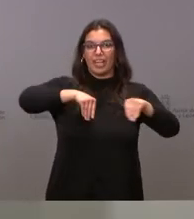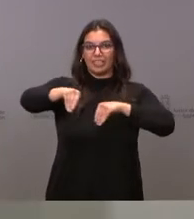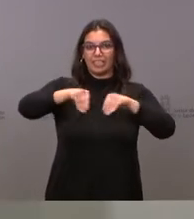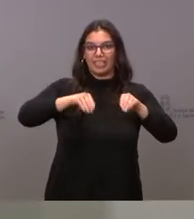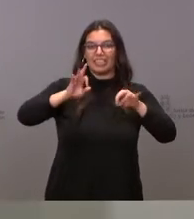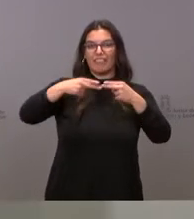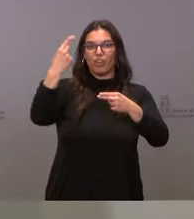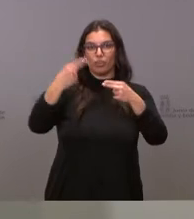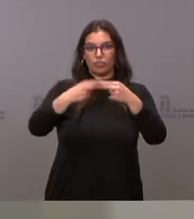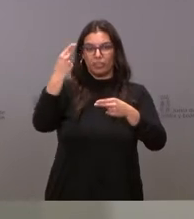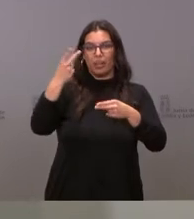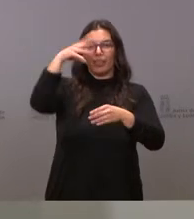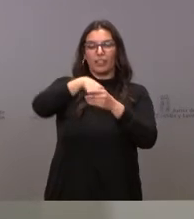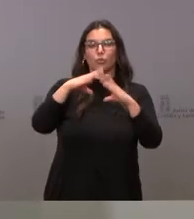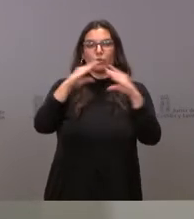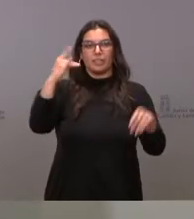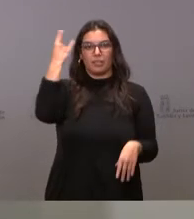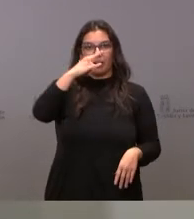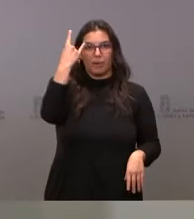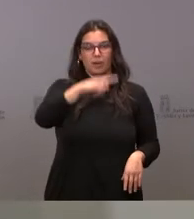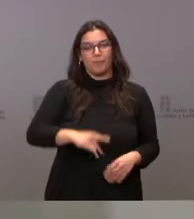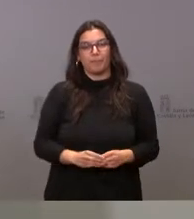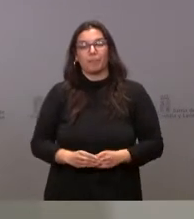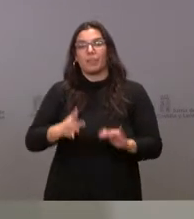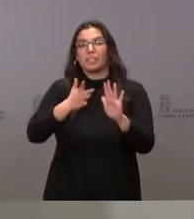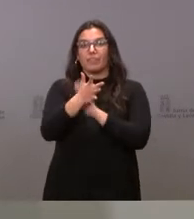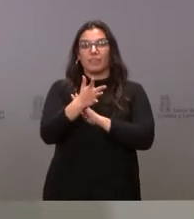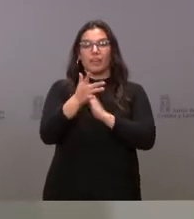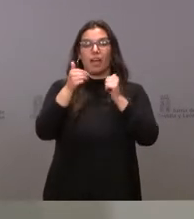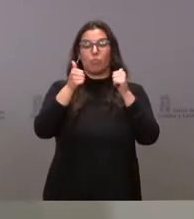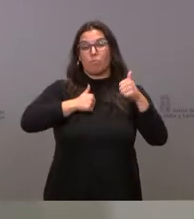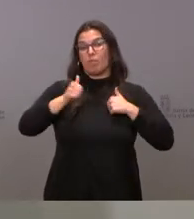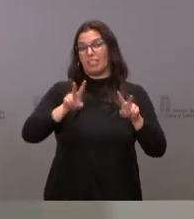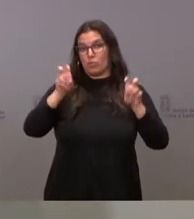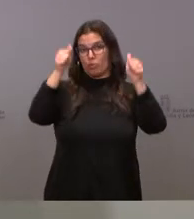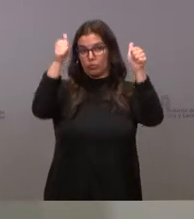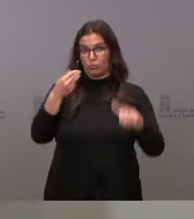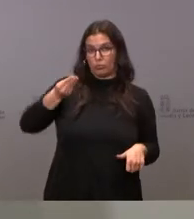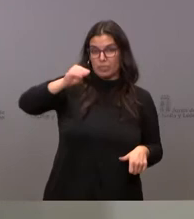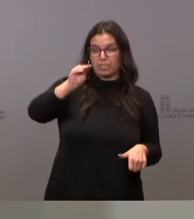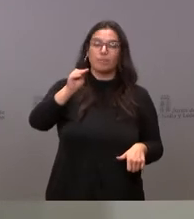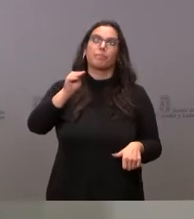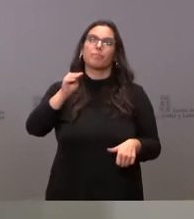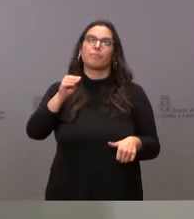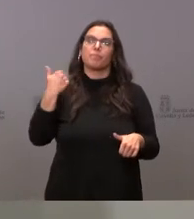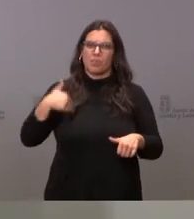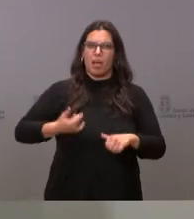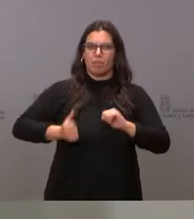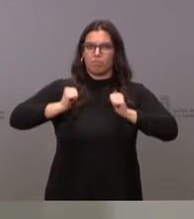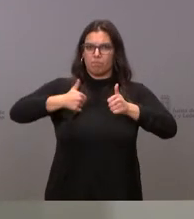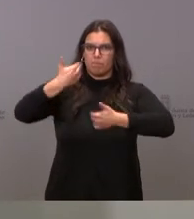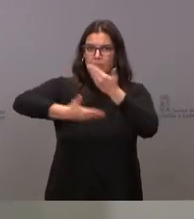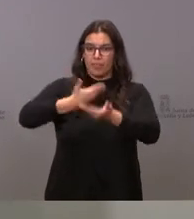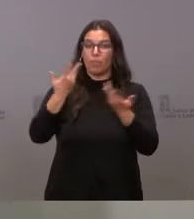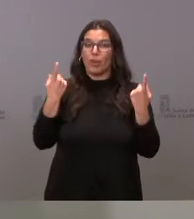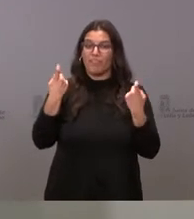fronteras de la Universidad de Salamanca. Se trata de un nuevo título de máster universitario que ya se está impartiendo, pero que